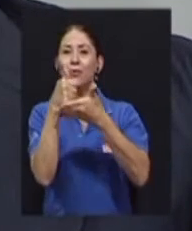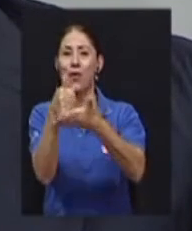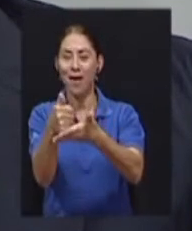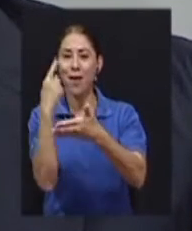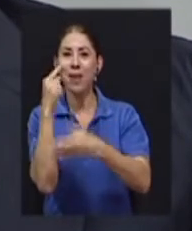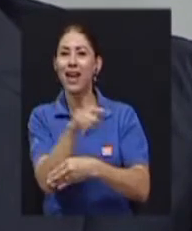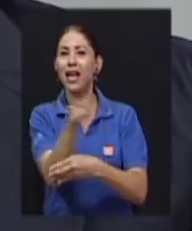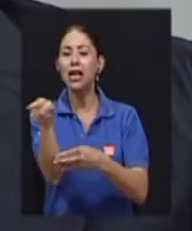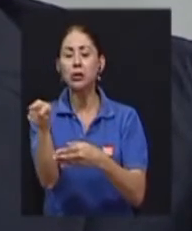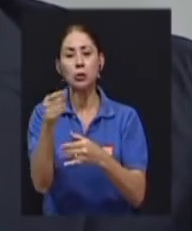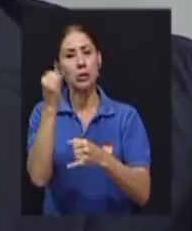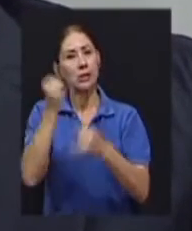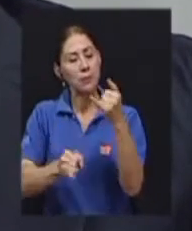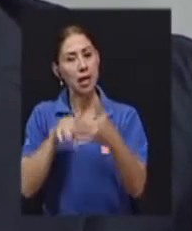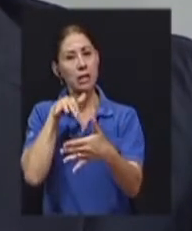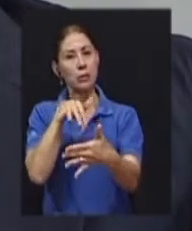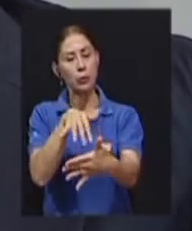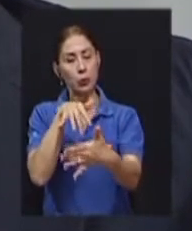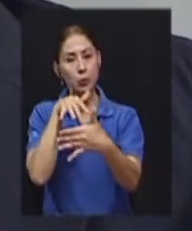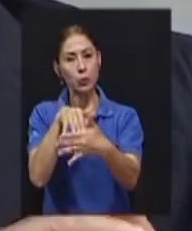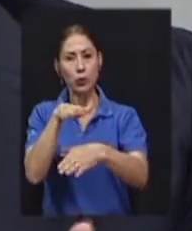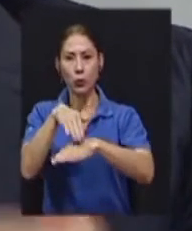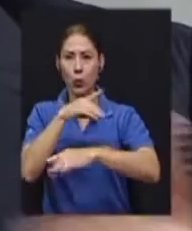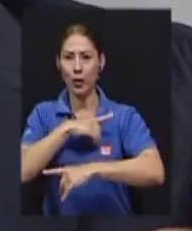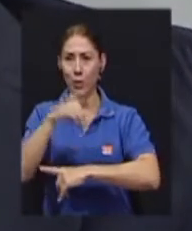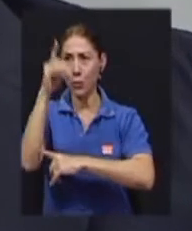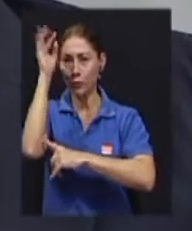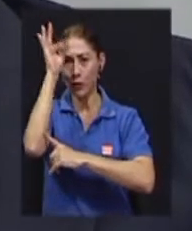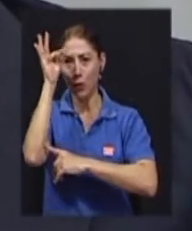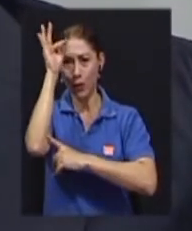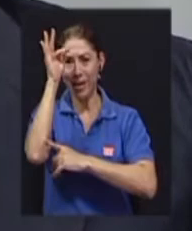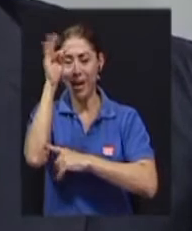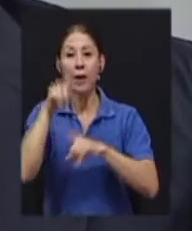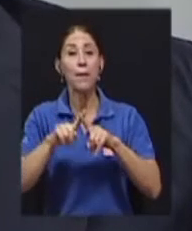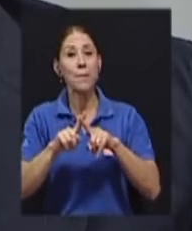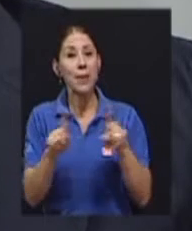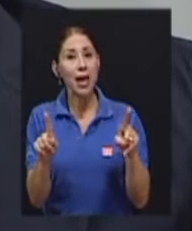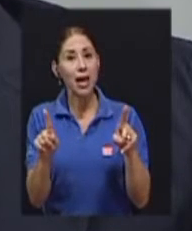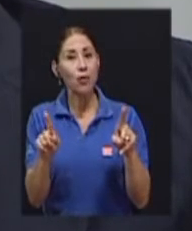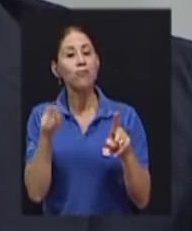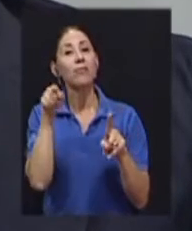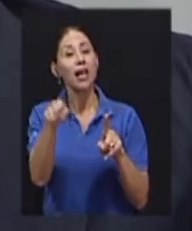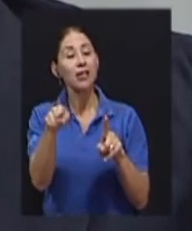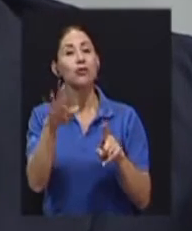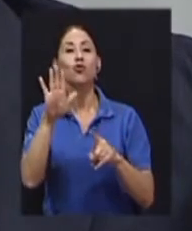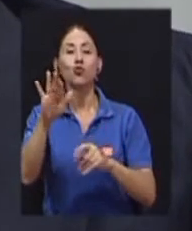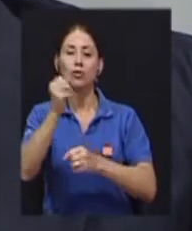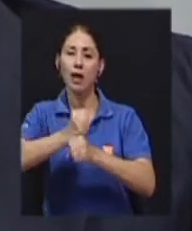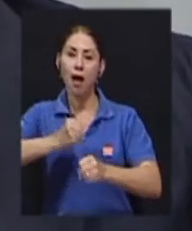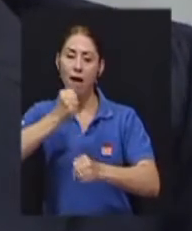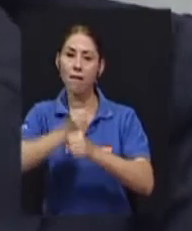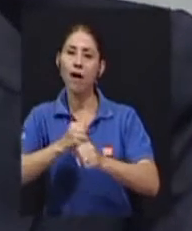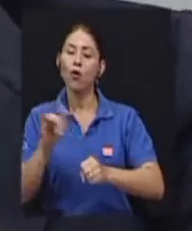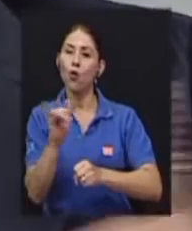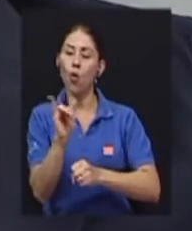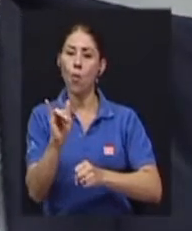estudios teológicos, pero sobre todo en lo que era la práctica pastoral. Y